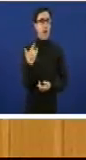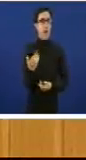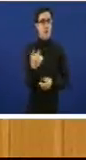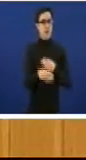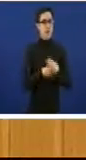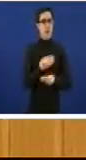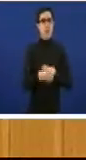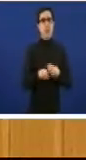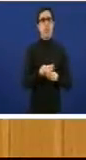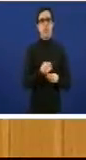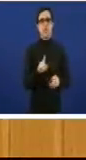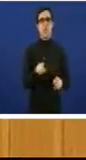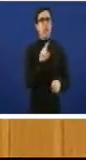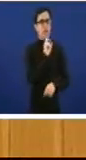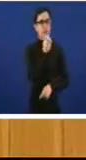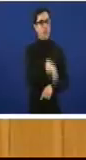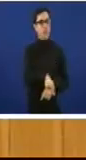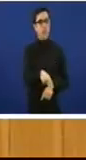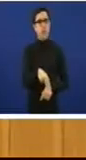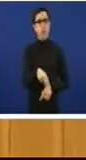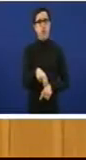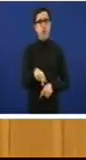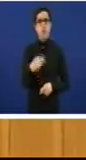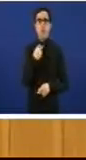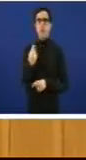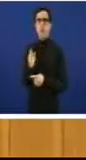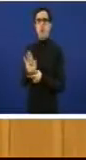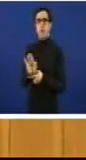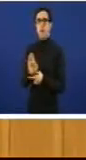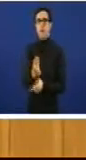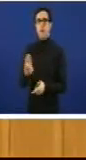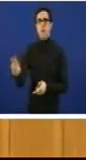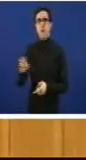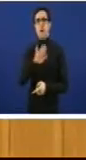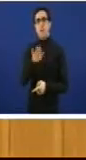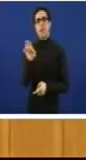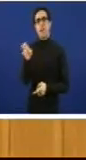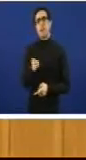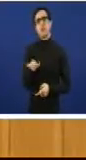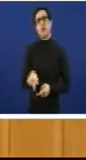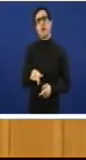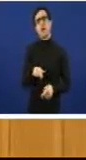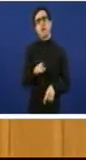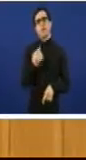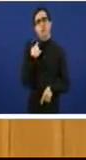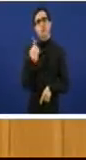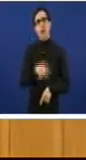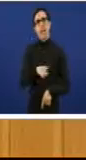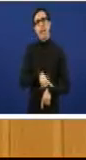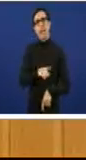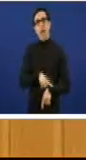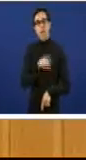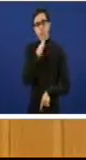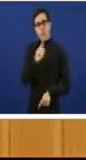razón algún portavodo do Partido Popular de que estábamos perdendo tempo en esta Cámara porque, efectivamente, os orzamentos que onte